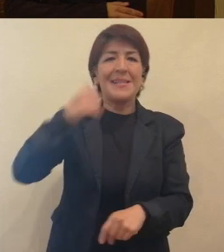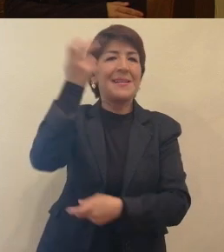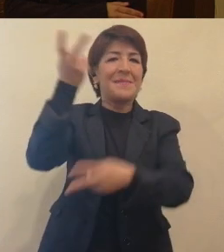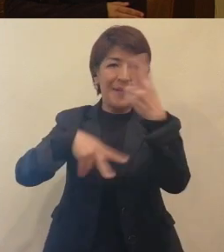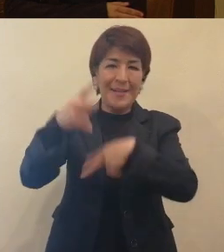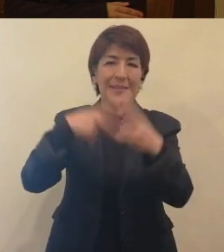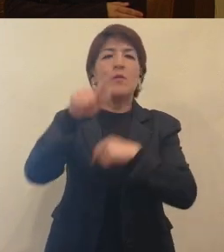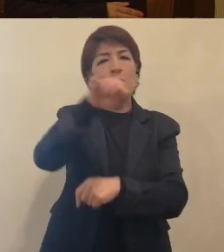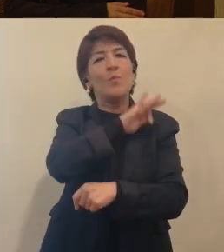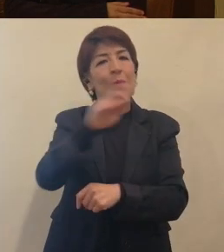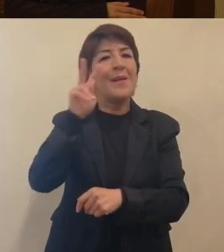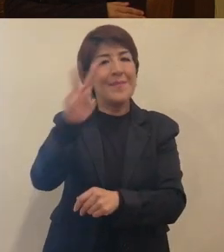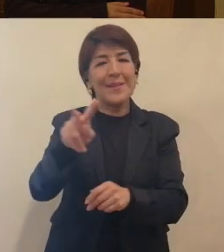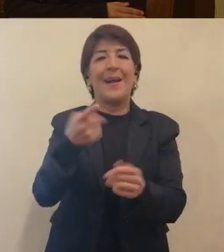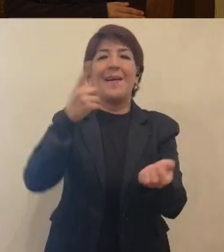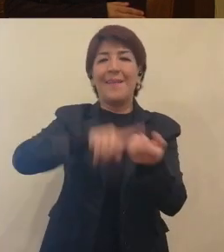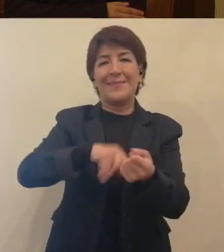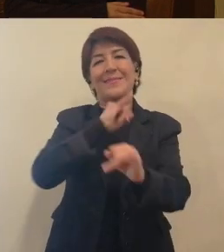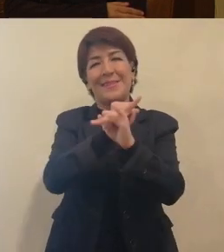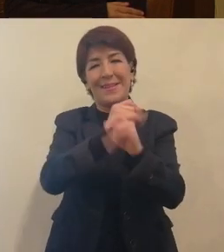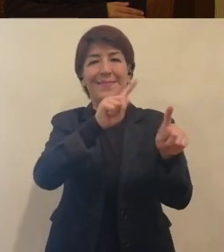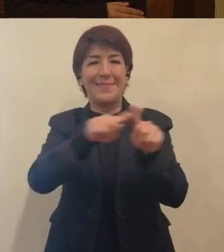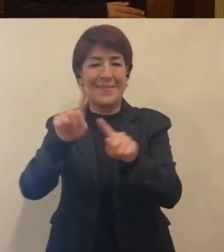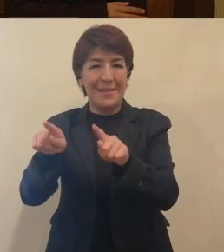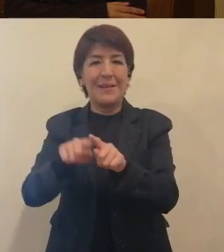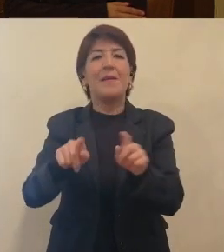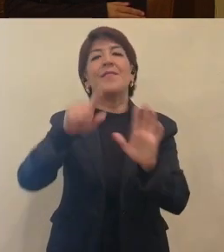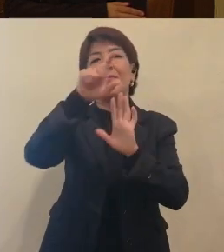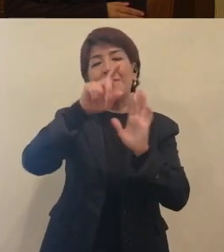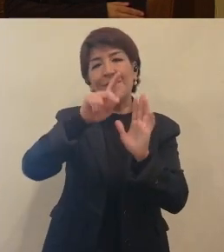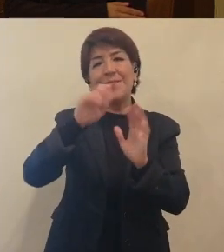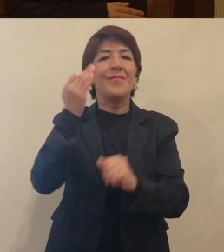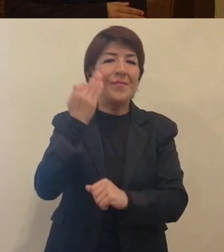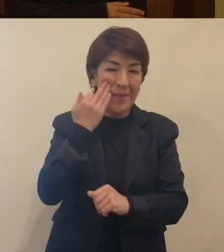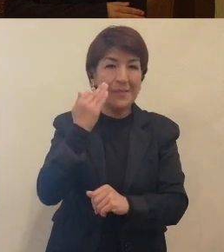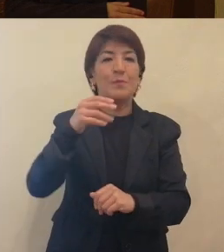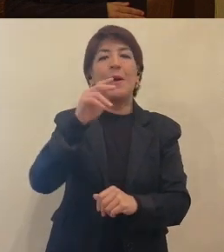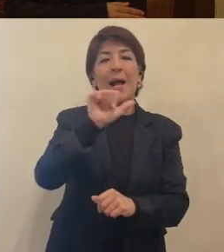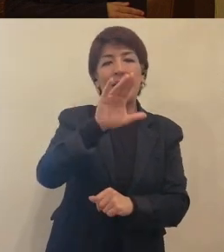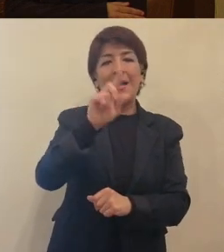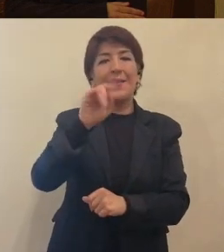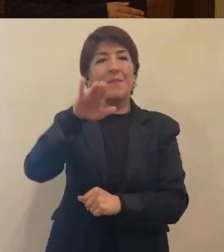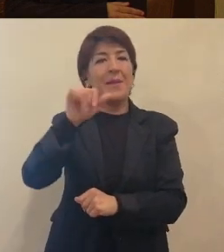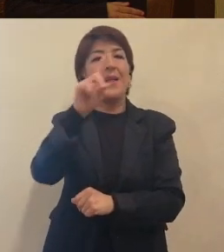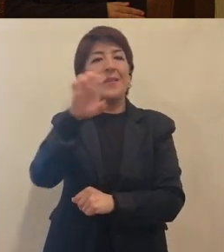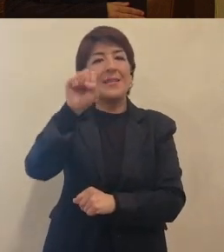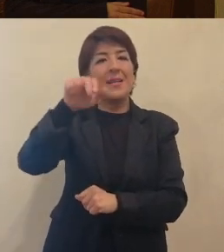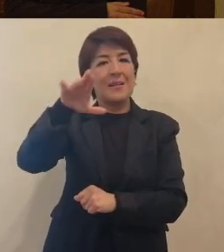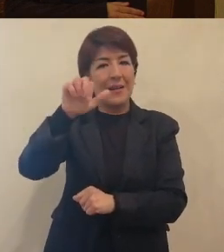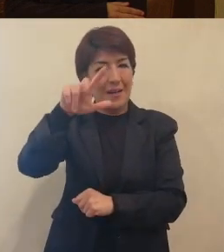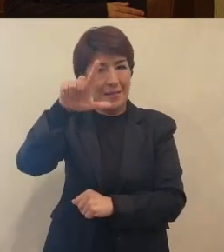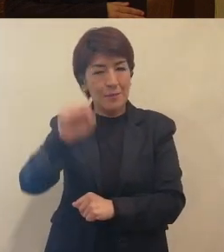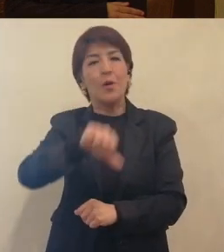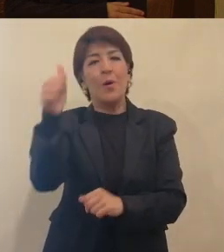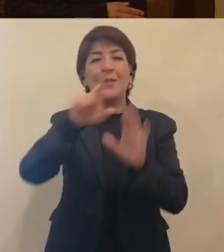Y bueno, pues pueden seguir toda la programación a través de las redes sociales en el Facebook de Academia de San Carlos y en el